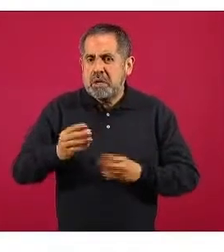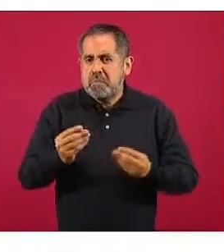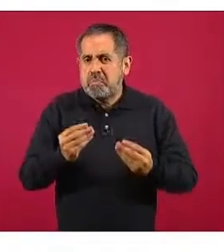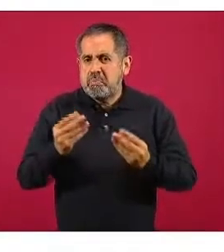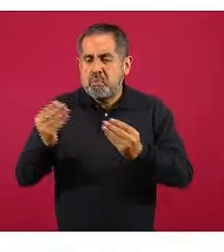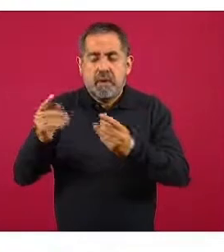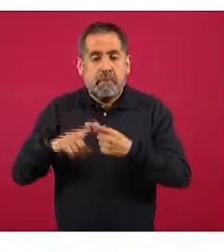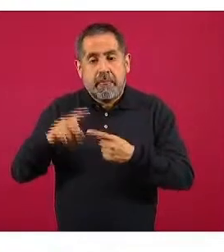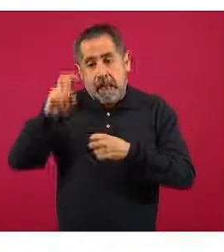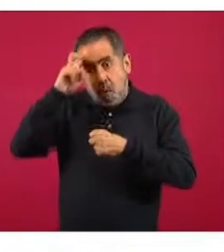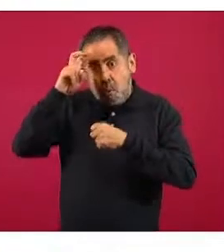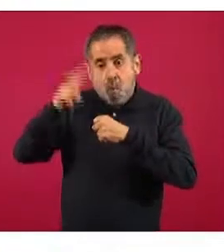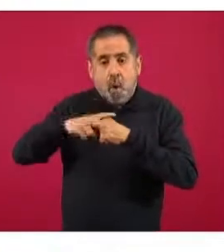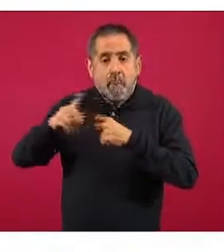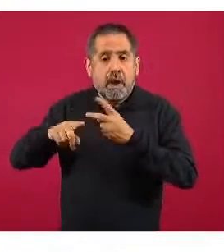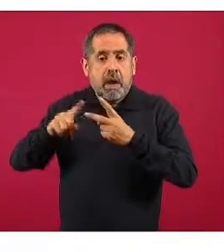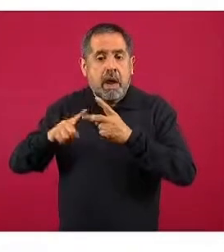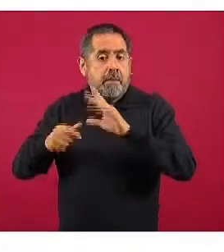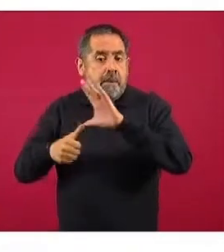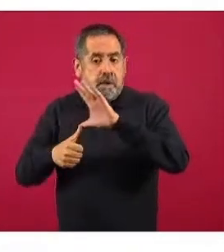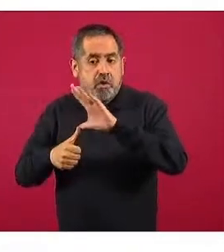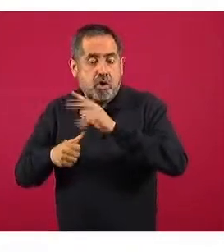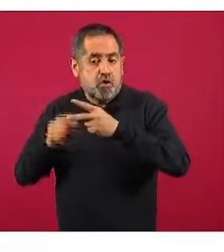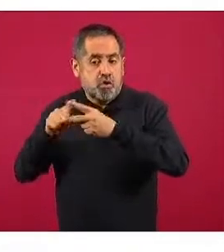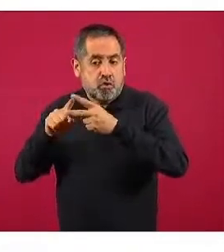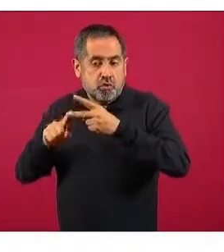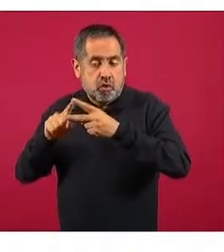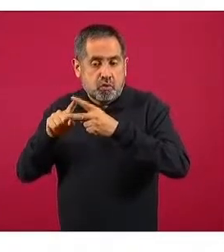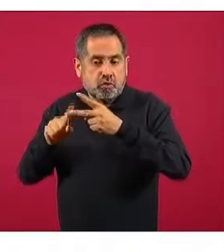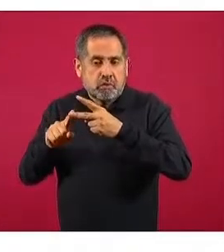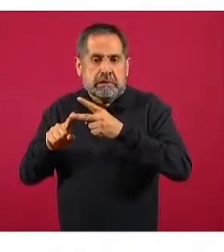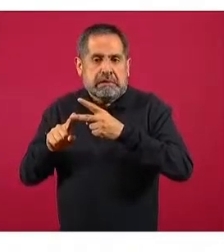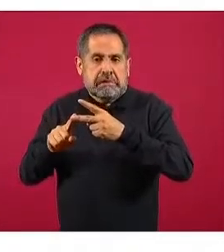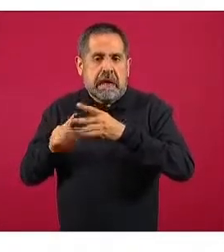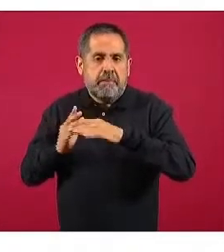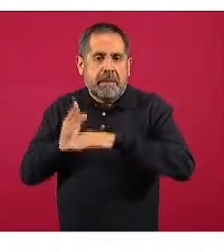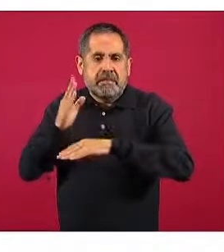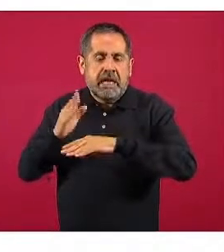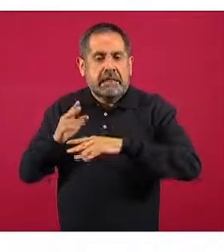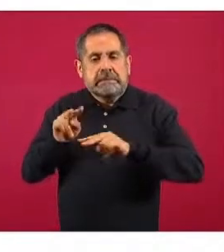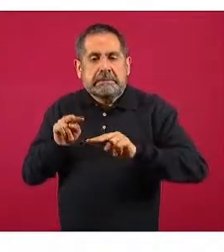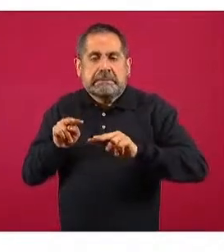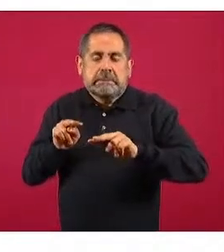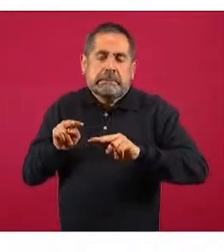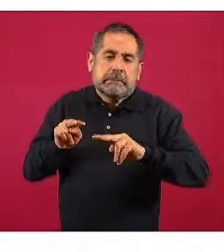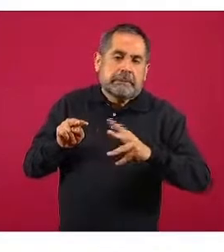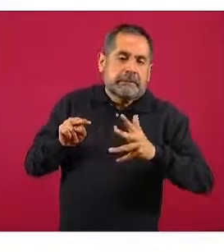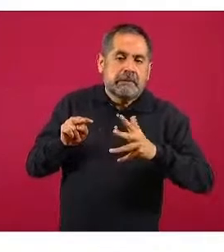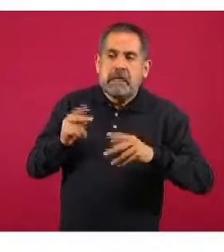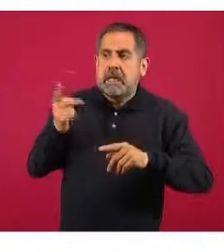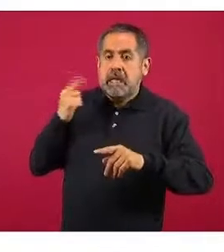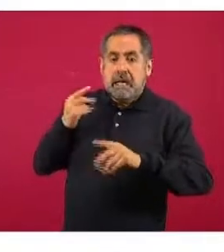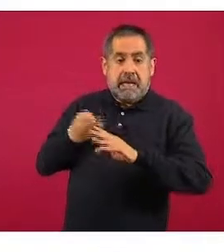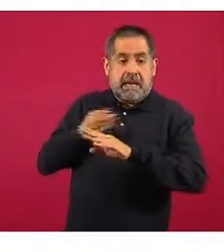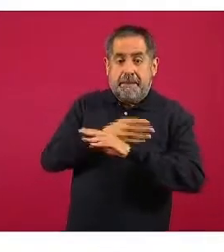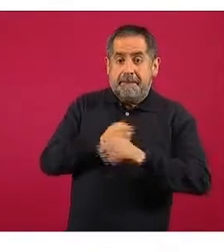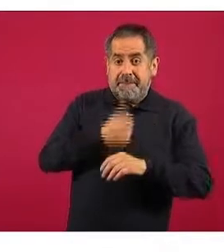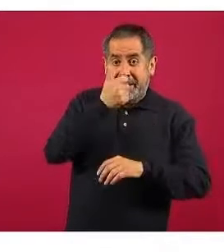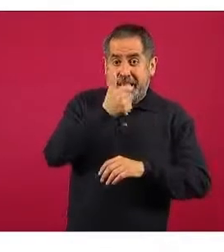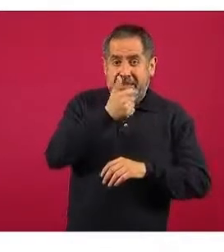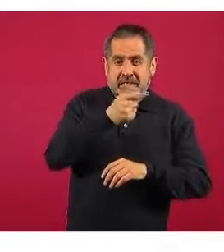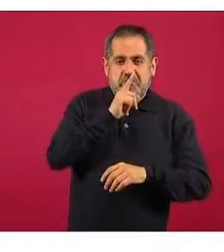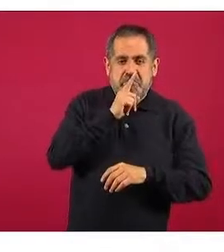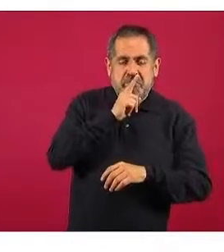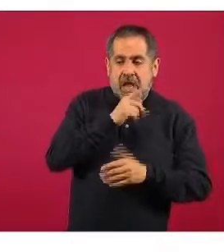tanto Europa como América del Norte están ya rebasando lo observado al principio del año en la